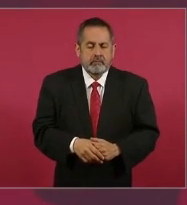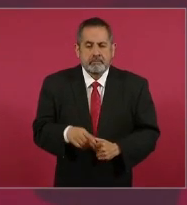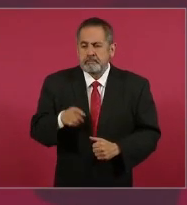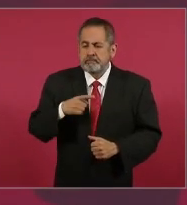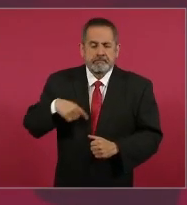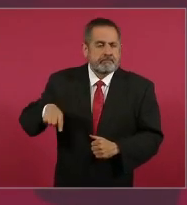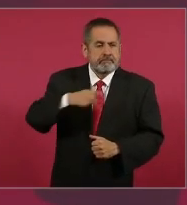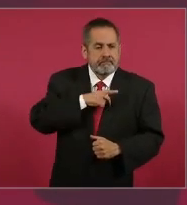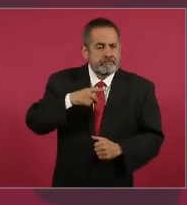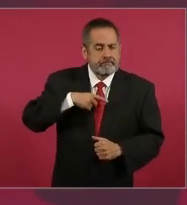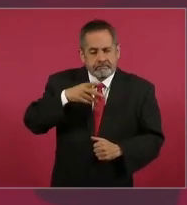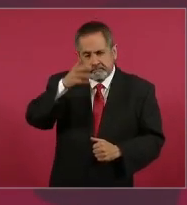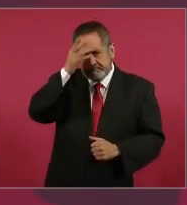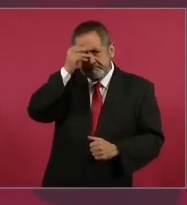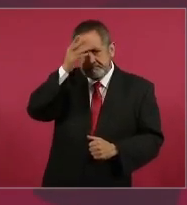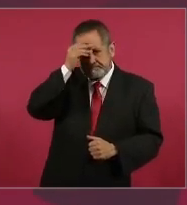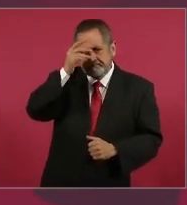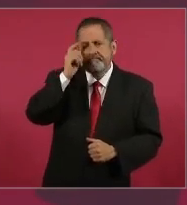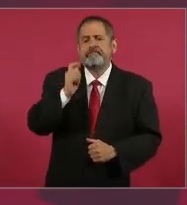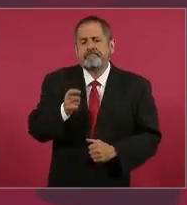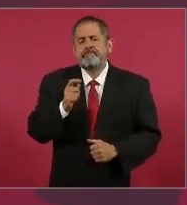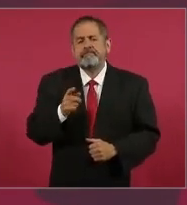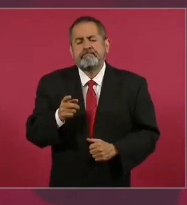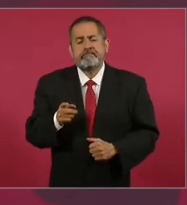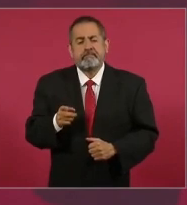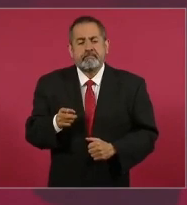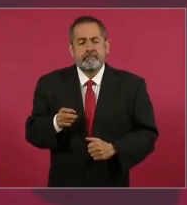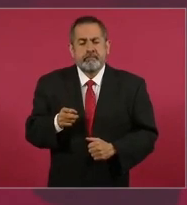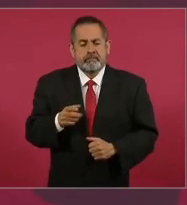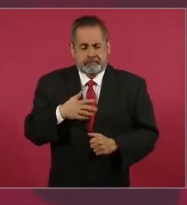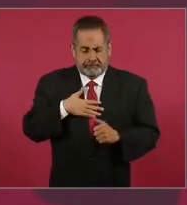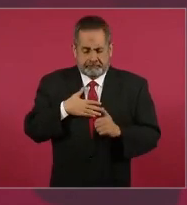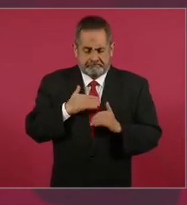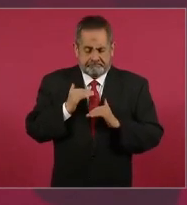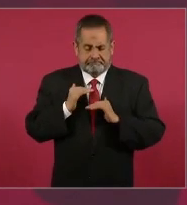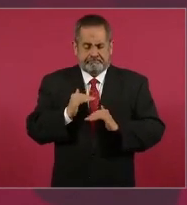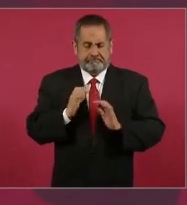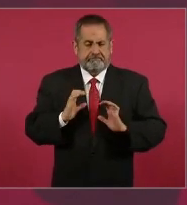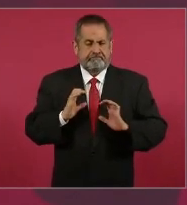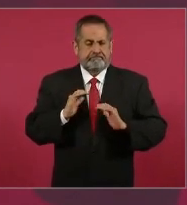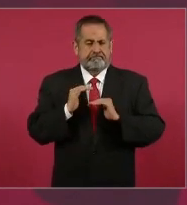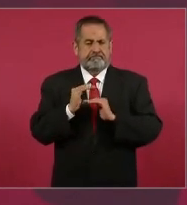a autolimitarse.